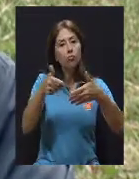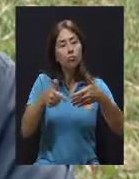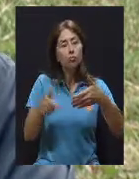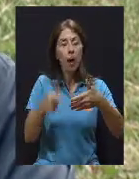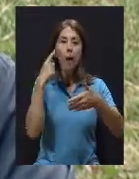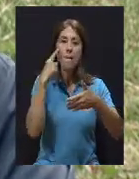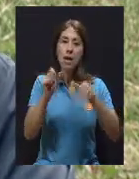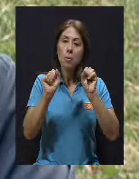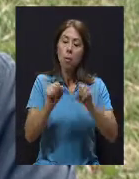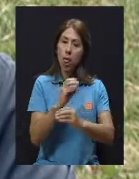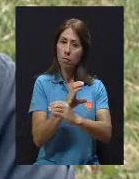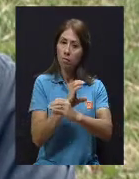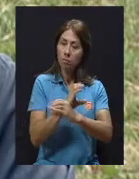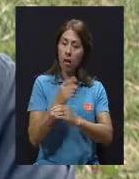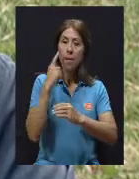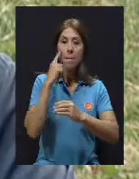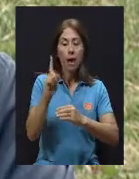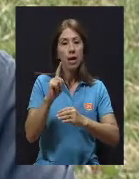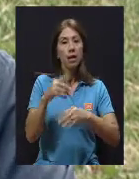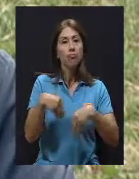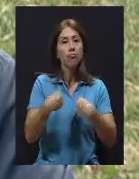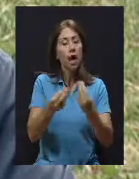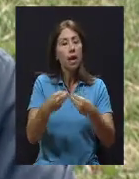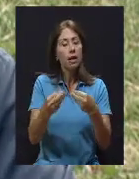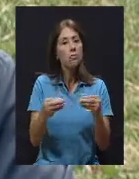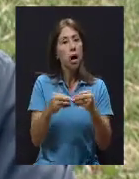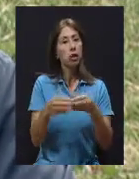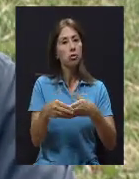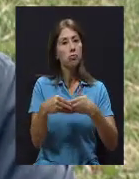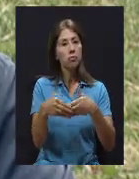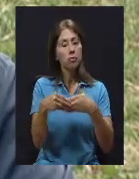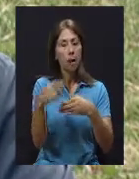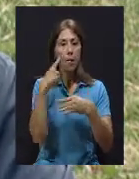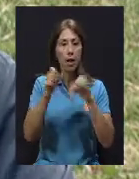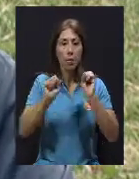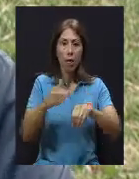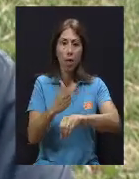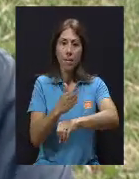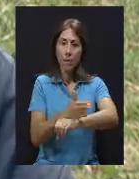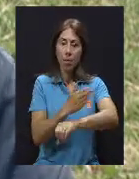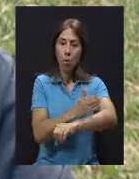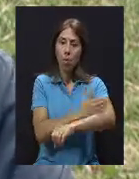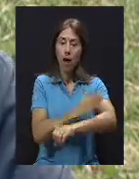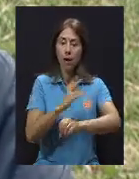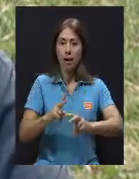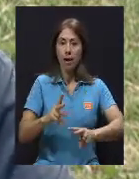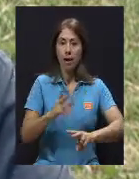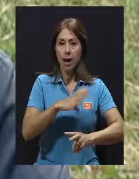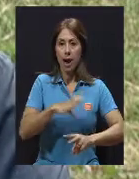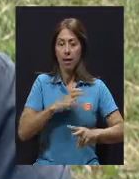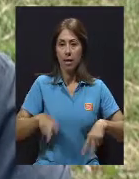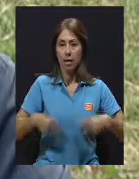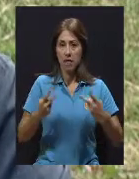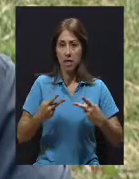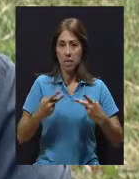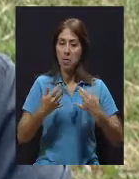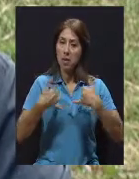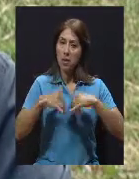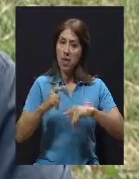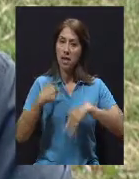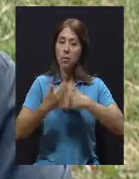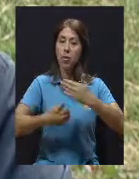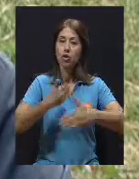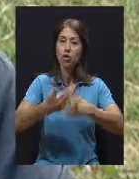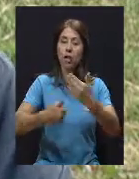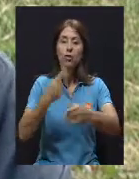de movilizar a estas personas, a la hora de otorgarles facilidades para que puedan mejorar la calidad de vida mientras están en ese proceso